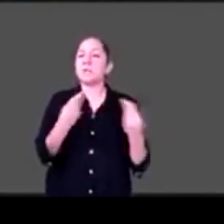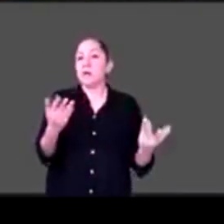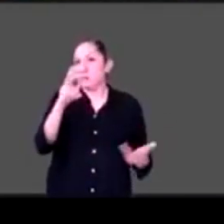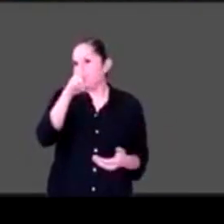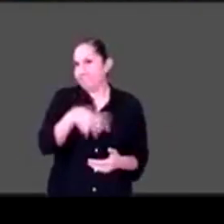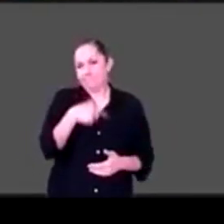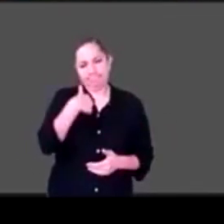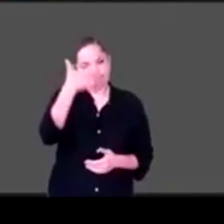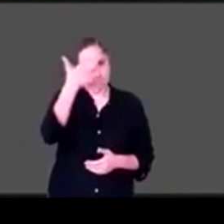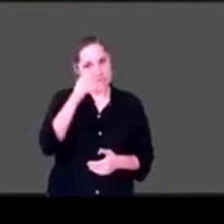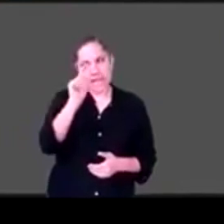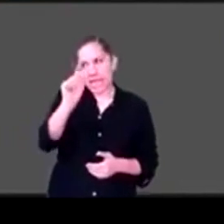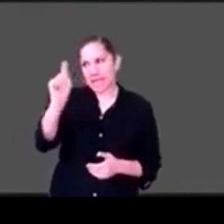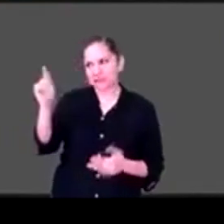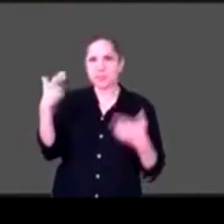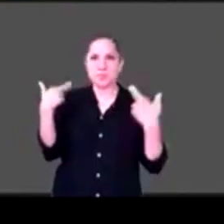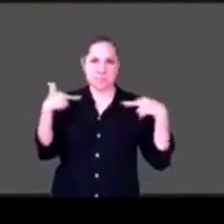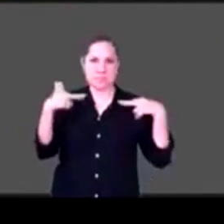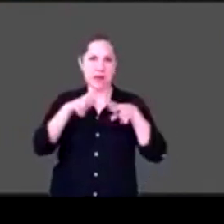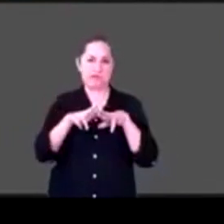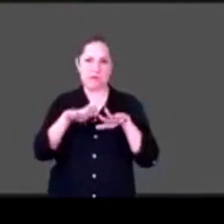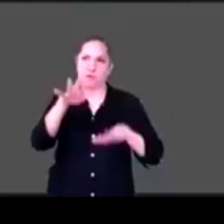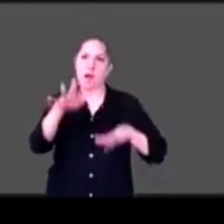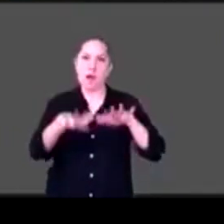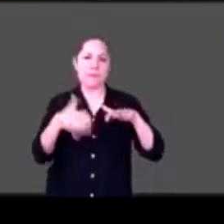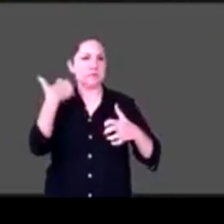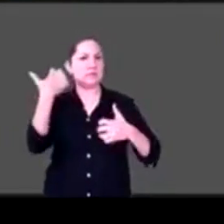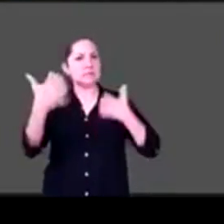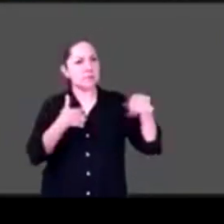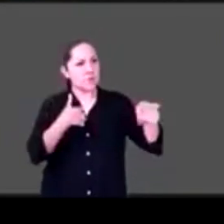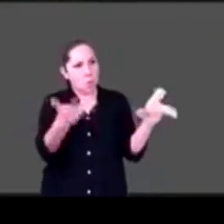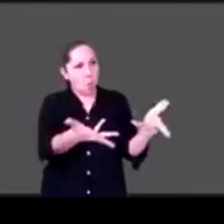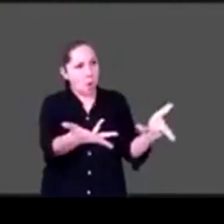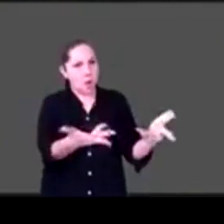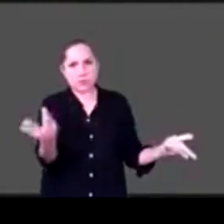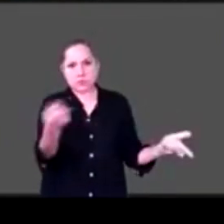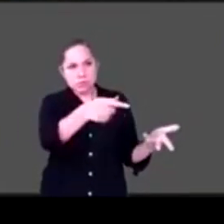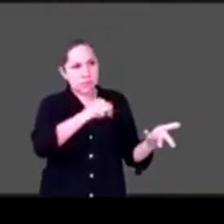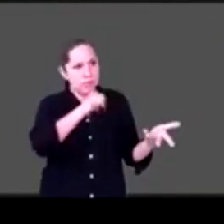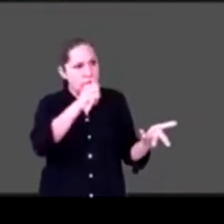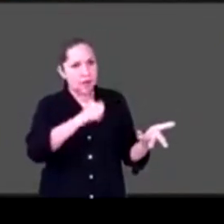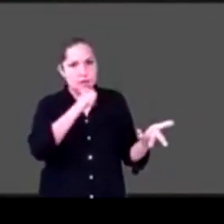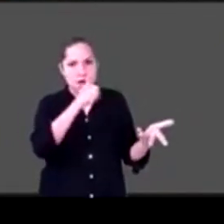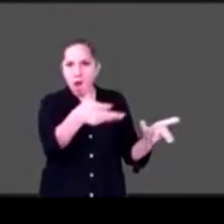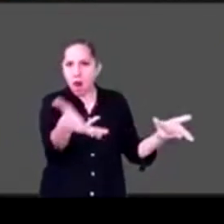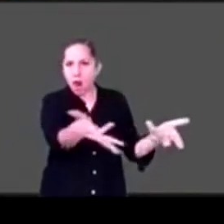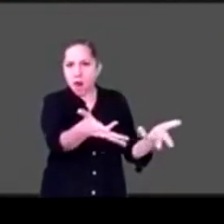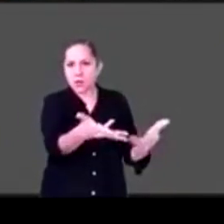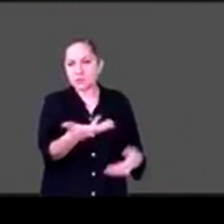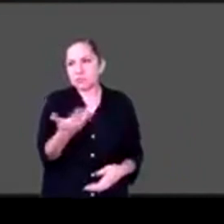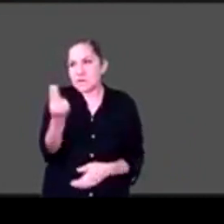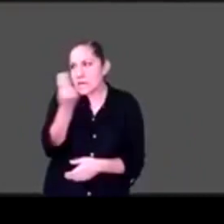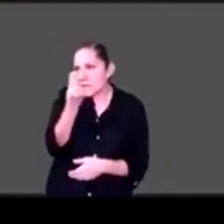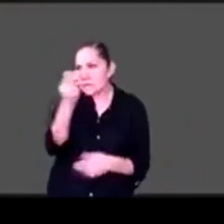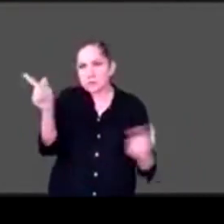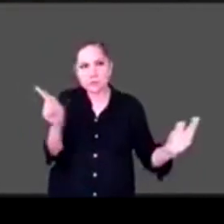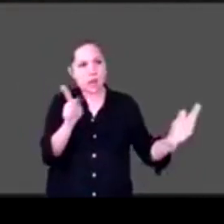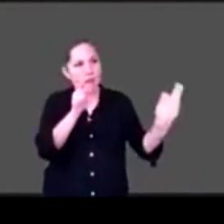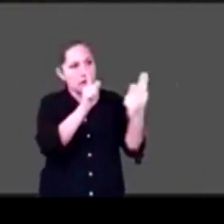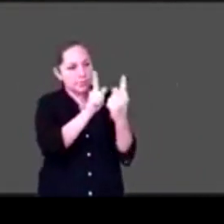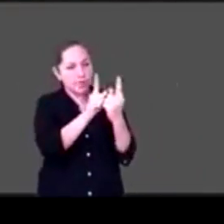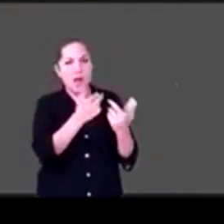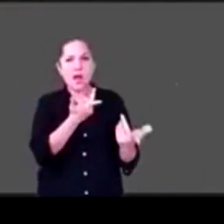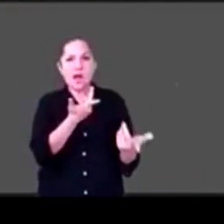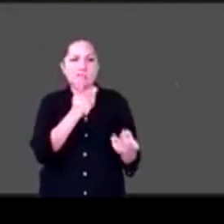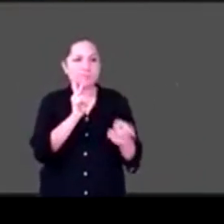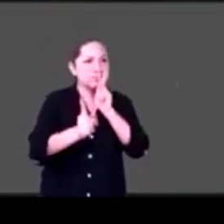paciencia y tal, pero vaya, si de veras alguien me está preguntando eso, yo creo que hay regalos que da la